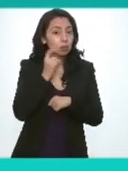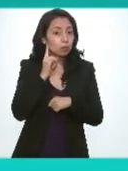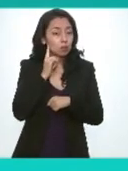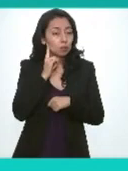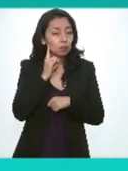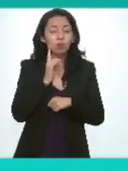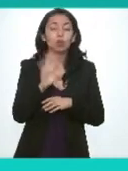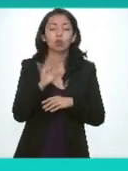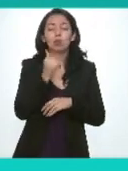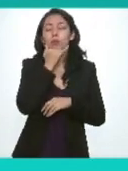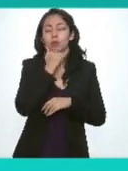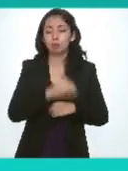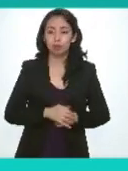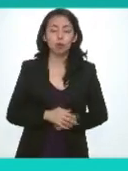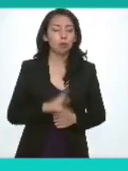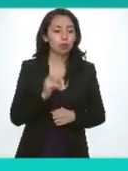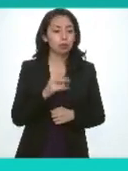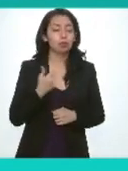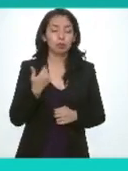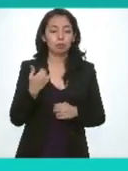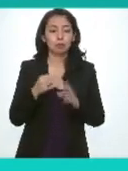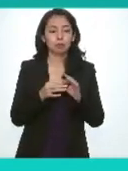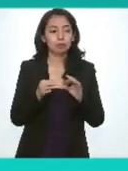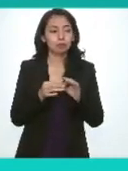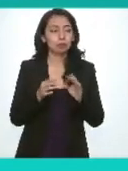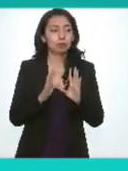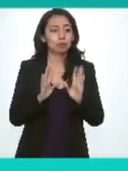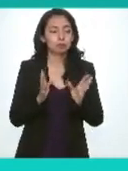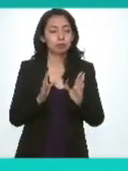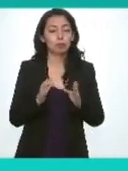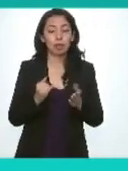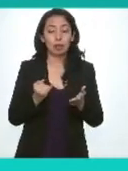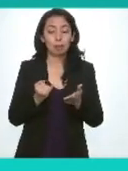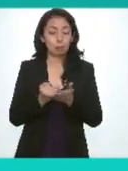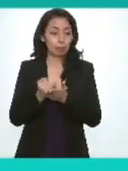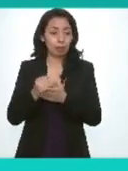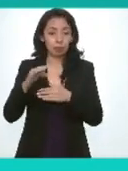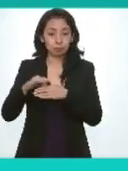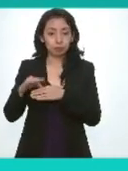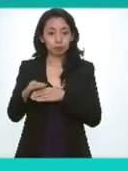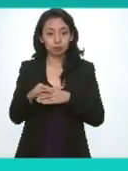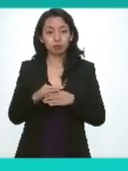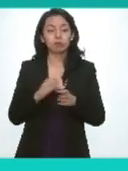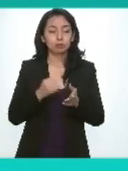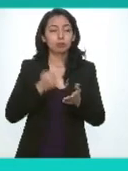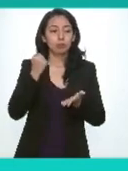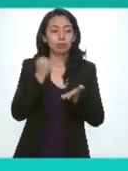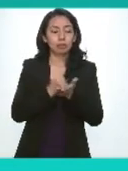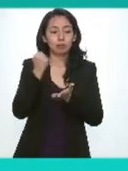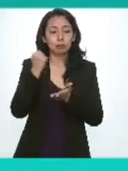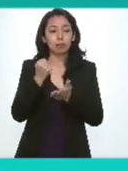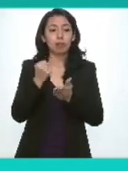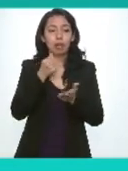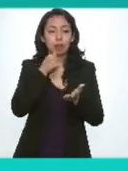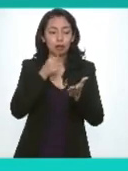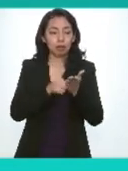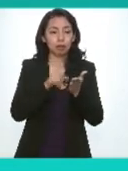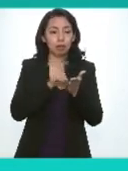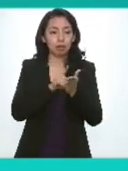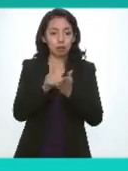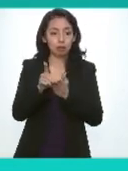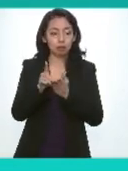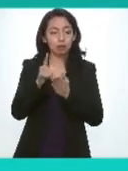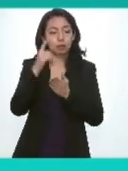no muy bien desea yo entonces que en vista de los resultados obtenidos se declara que la carta de derechos